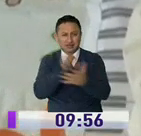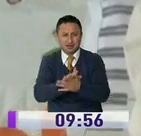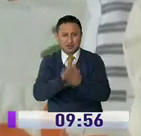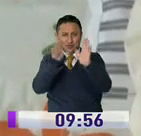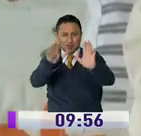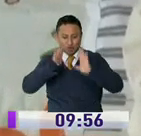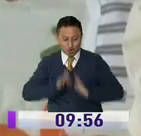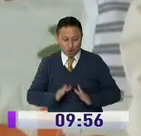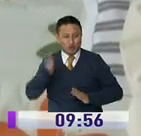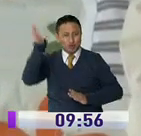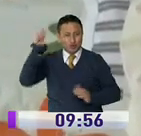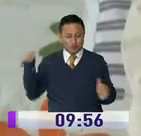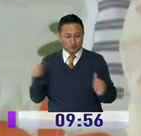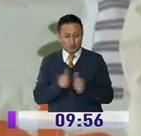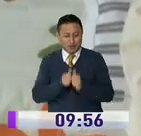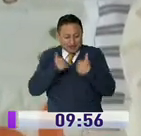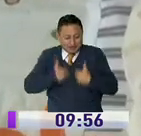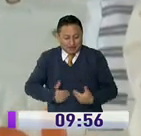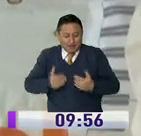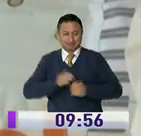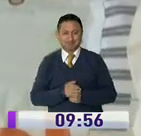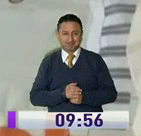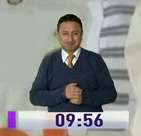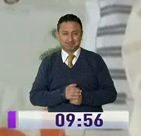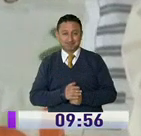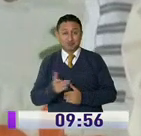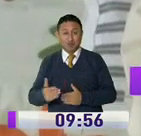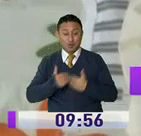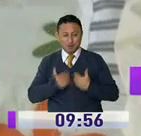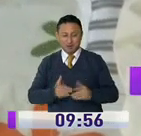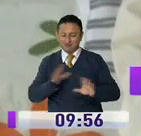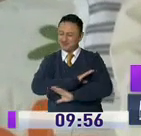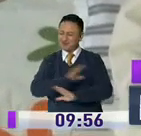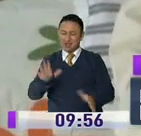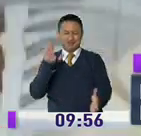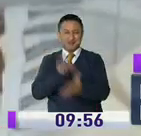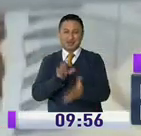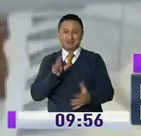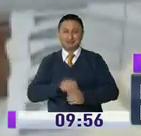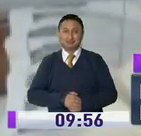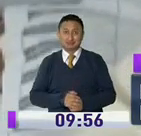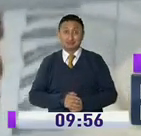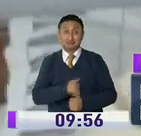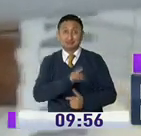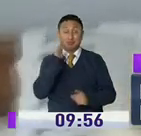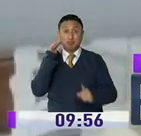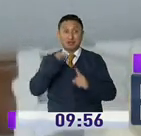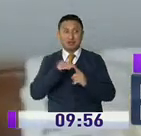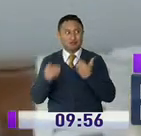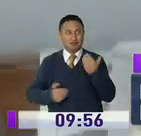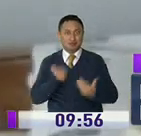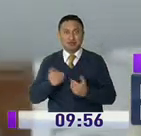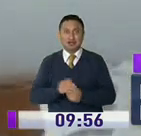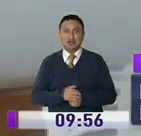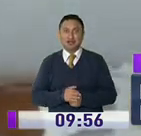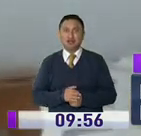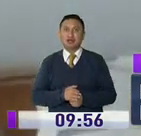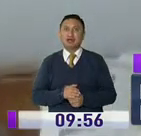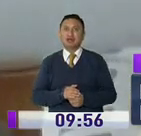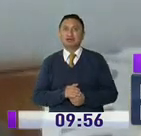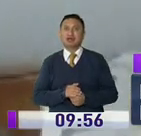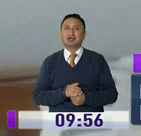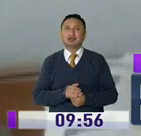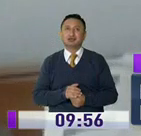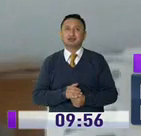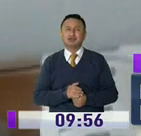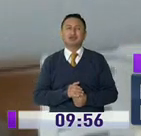porque Dios está con nosotros. Y no nos ha de pasar nada. Estos mensajes de aliento se han convertido para muchos